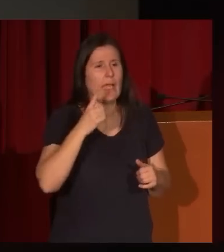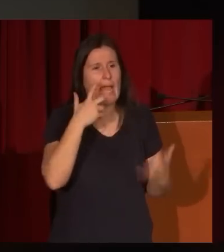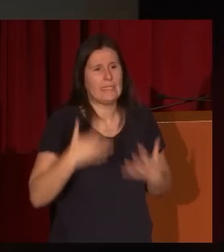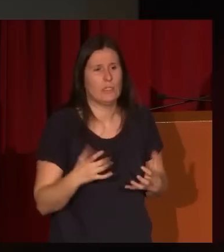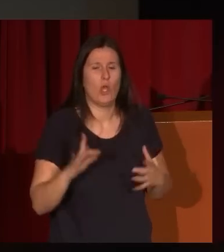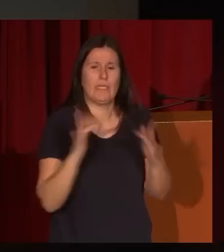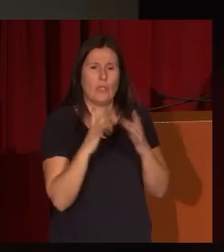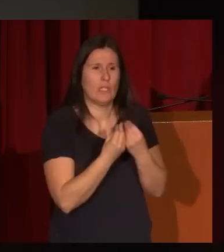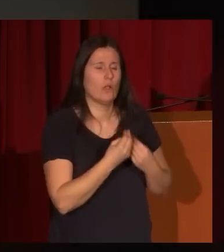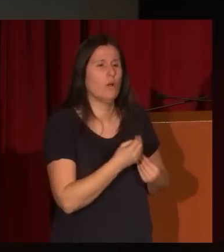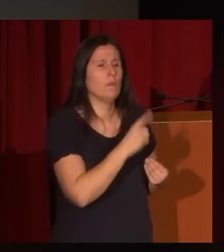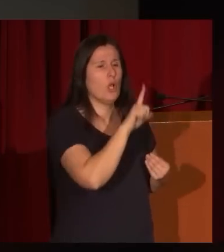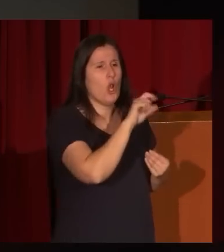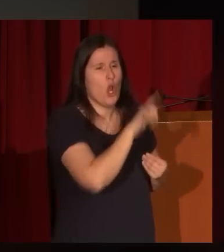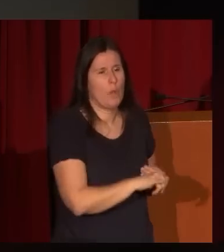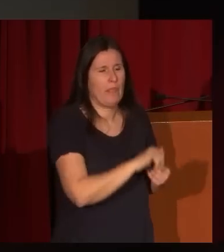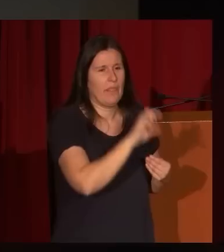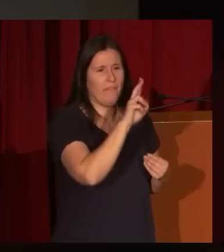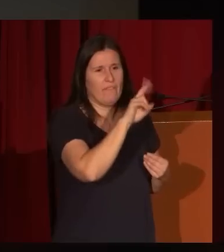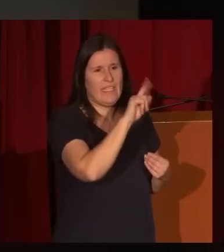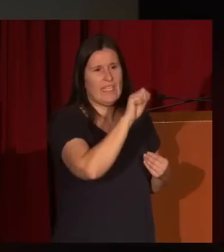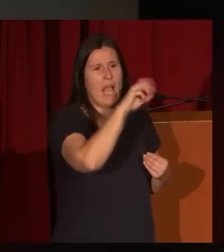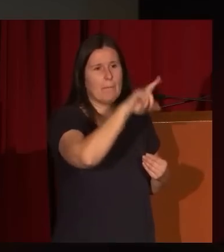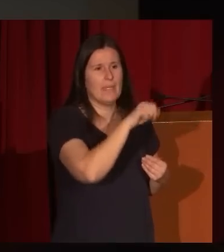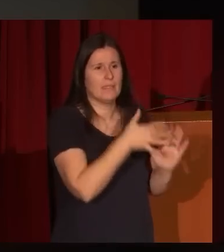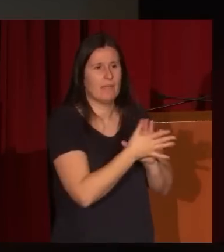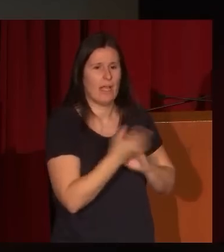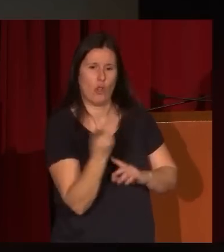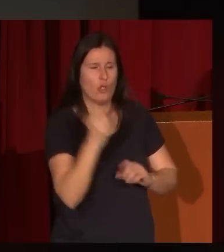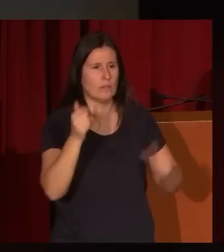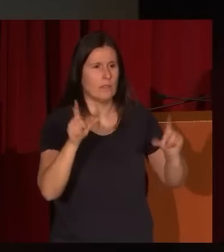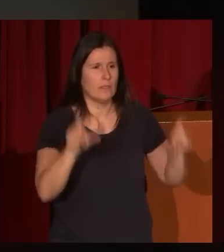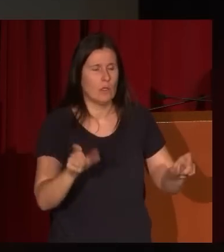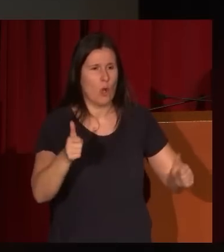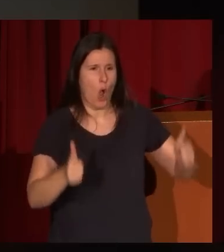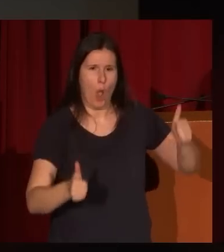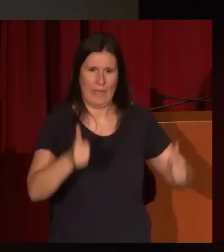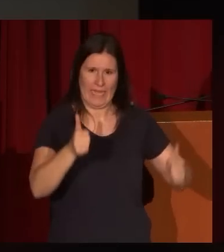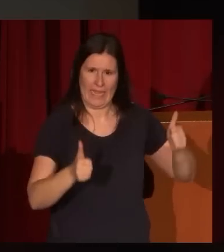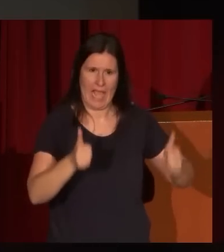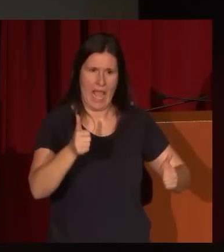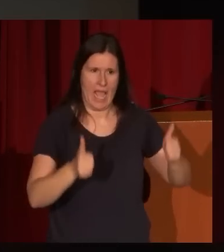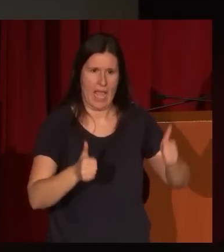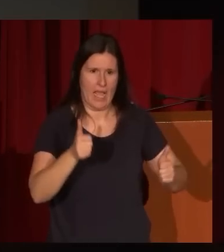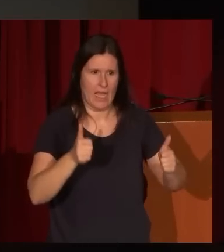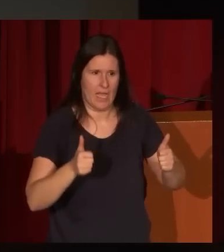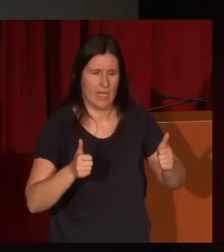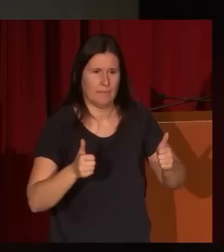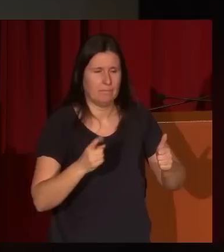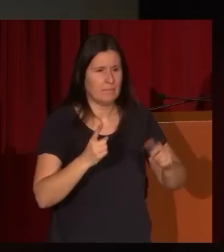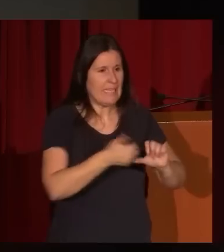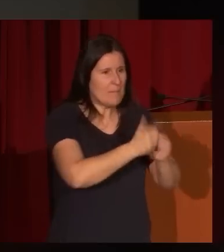Genaro Pérez Villamil en que entraban en una suerte de competencia, de imitación de los estilos